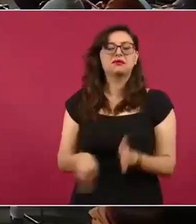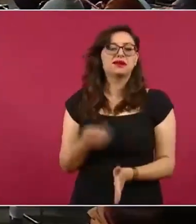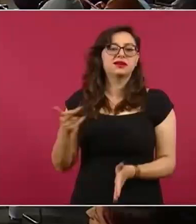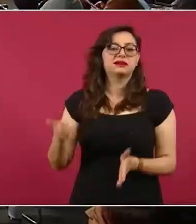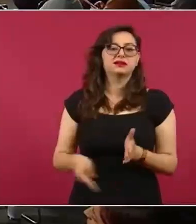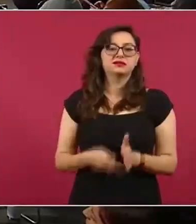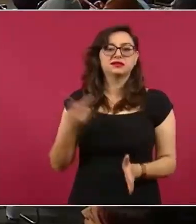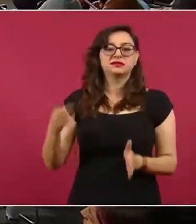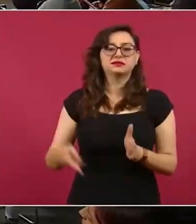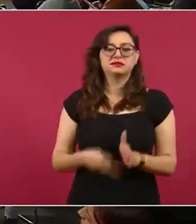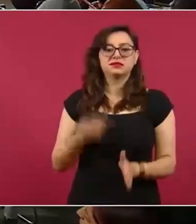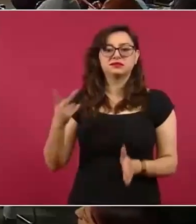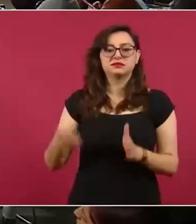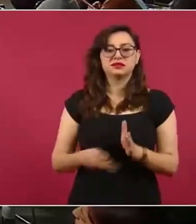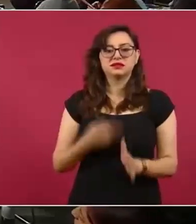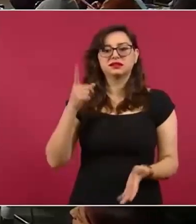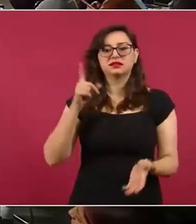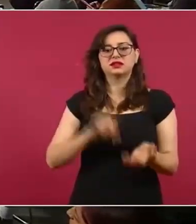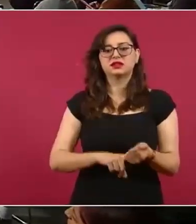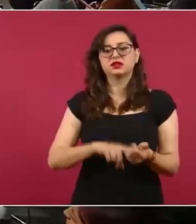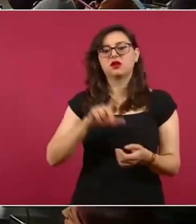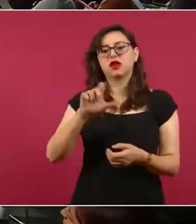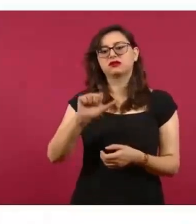del Archivo General de la Nación.